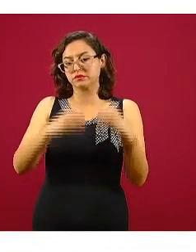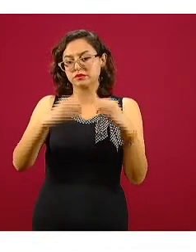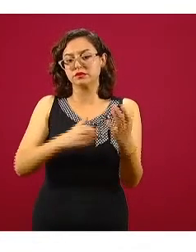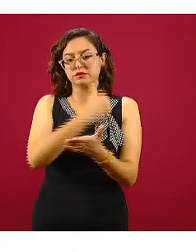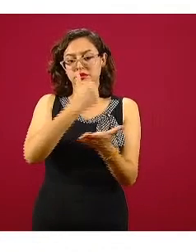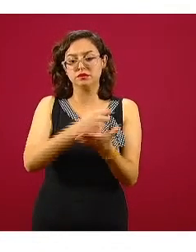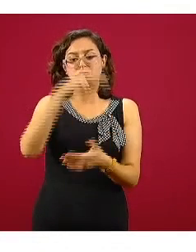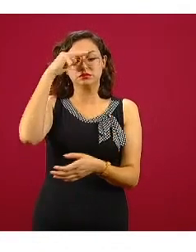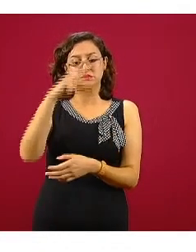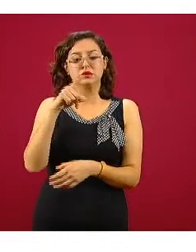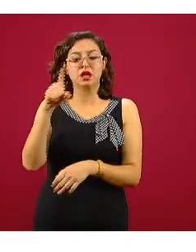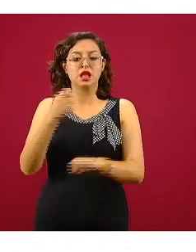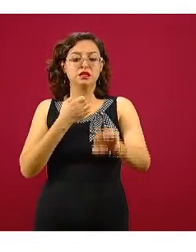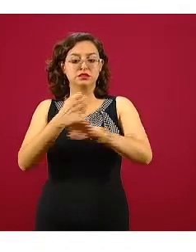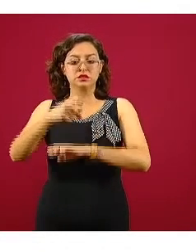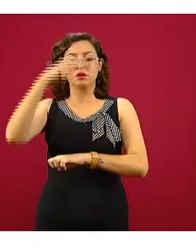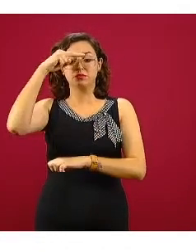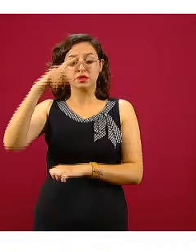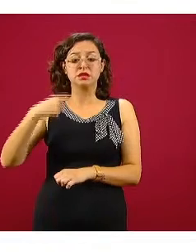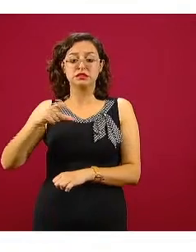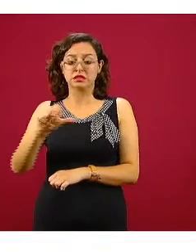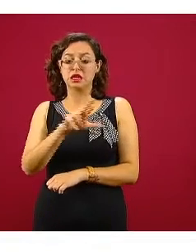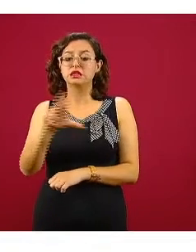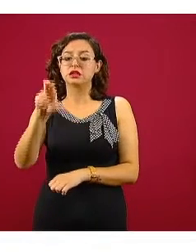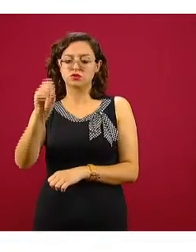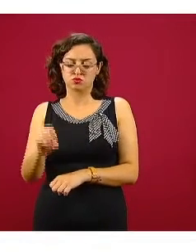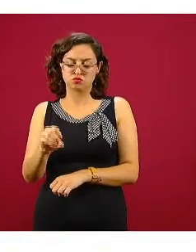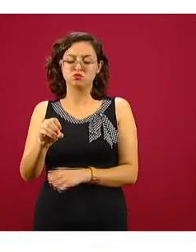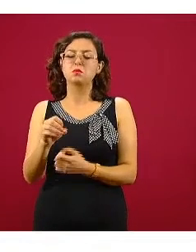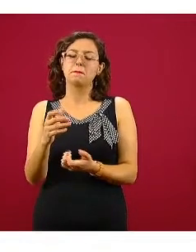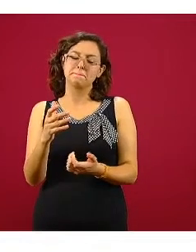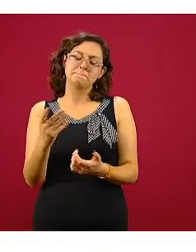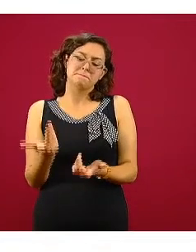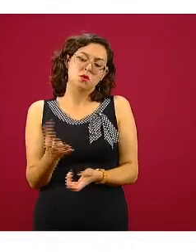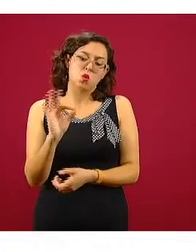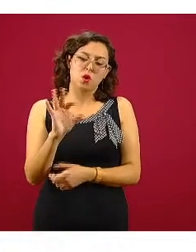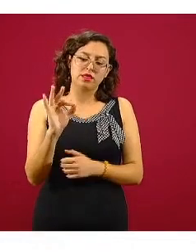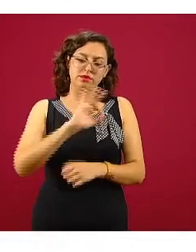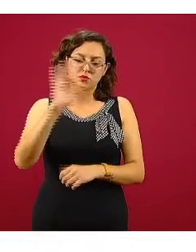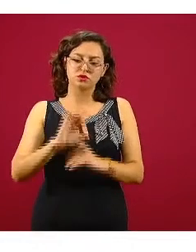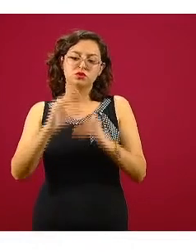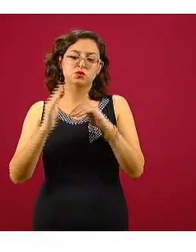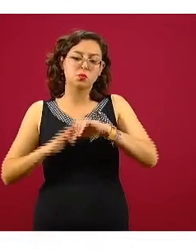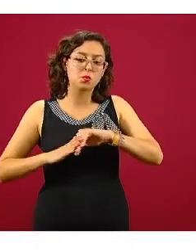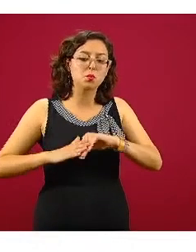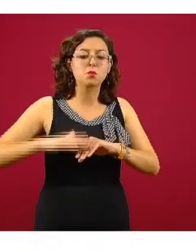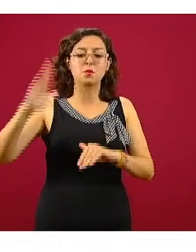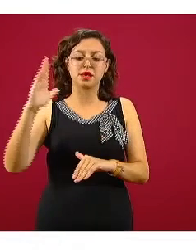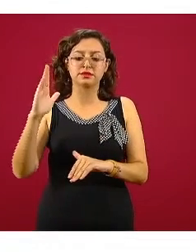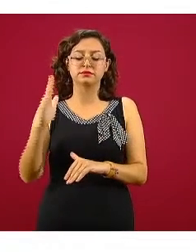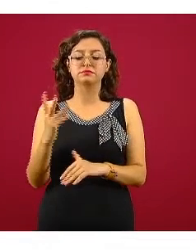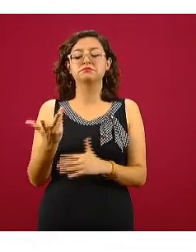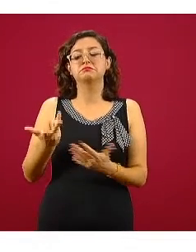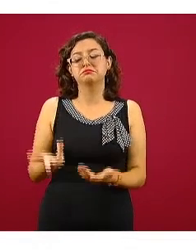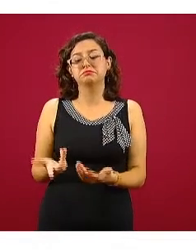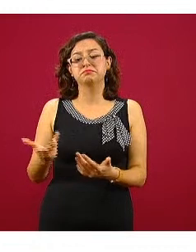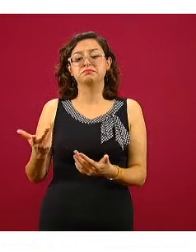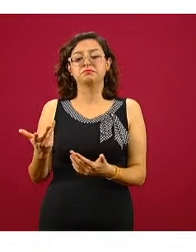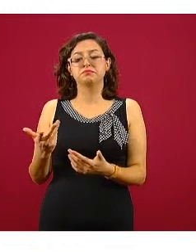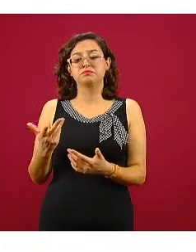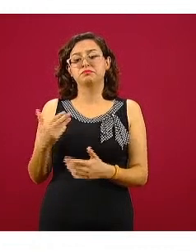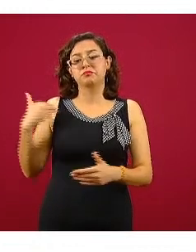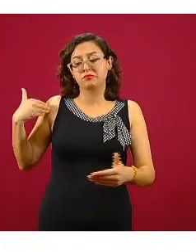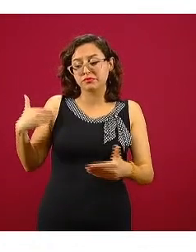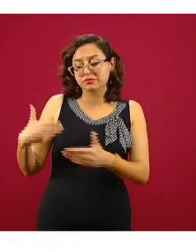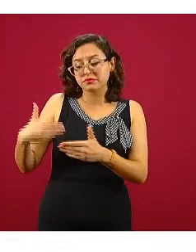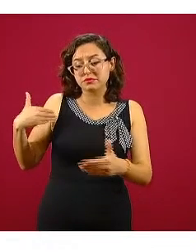el Estado de México, Quintana Roo, son también los que tienen ocupaciones por encima del 40% y digamos que en los últimos días ha habido